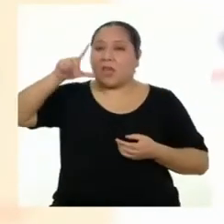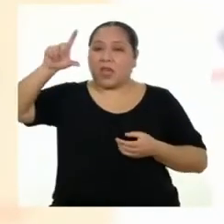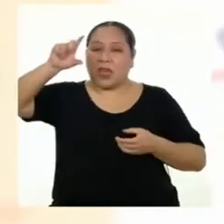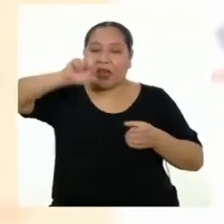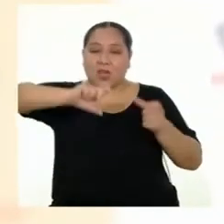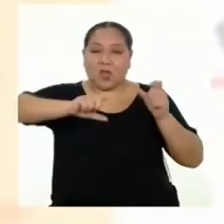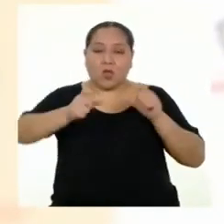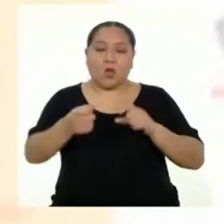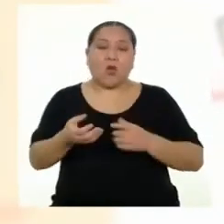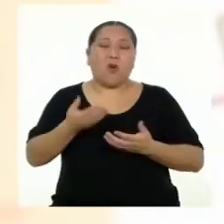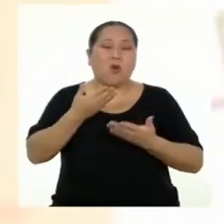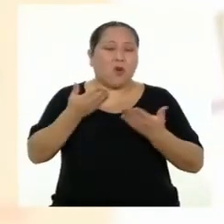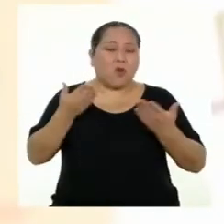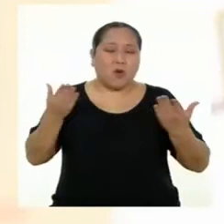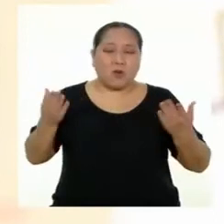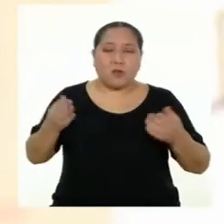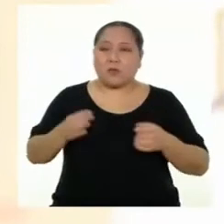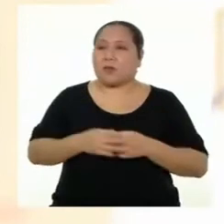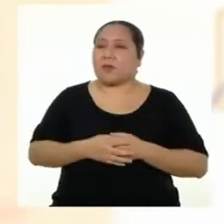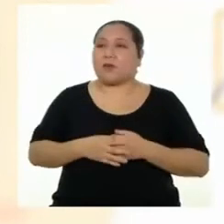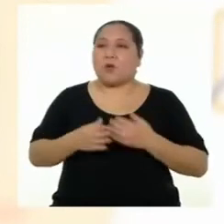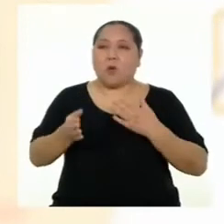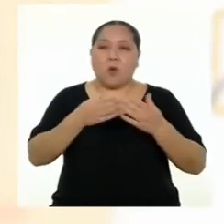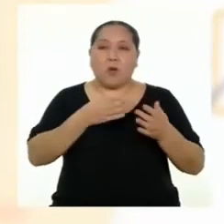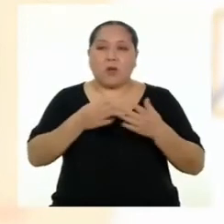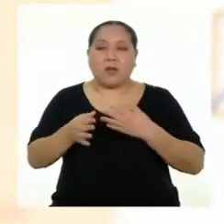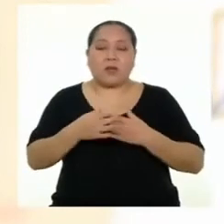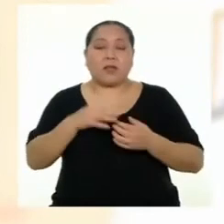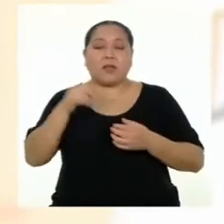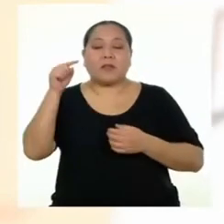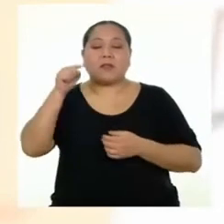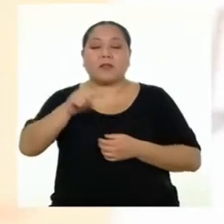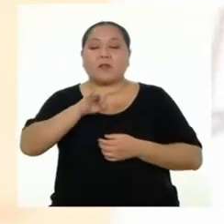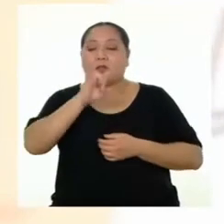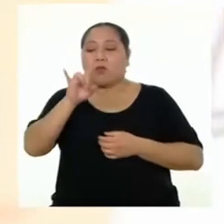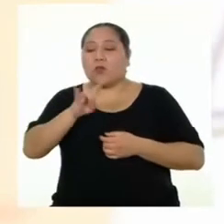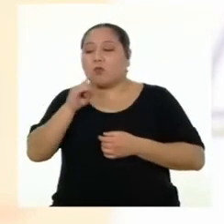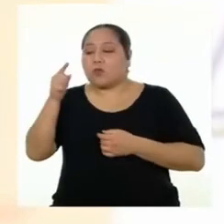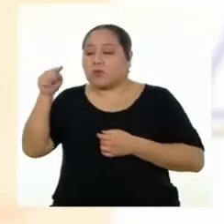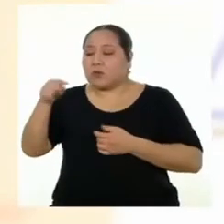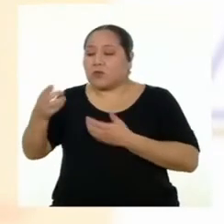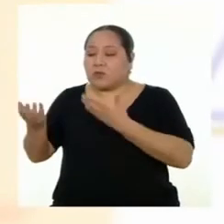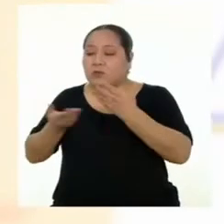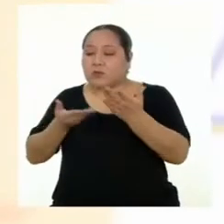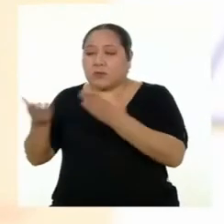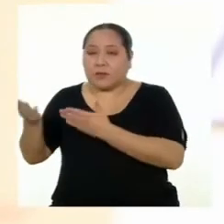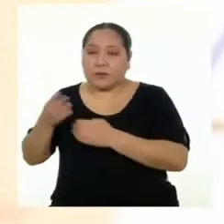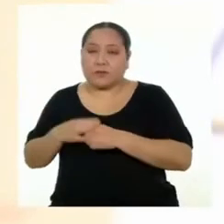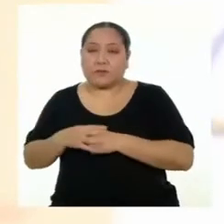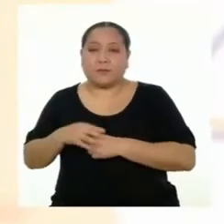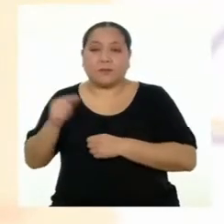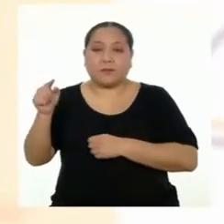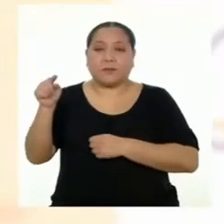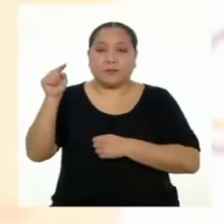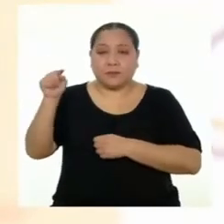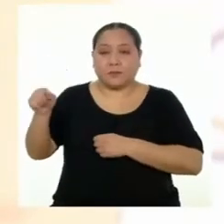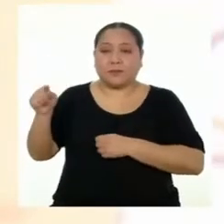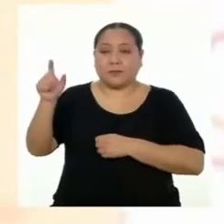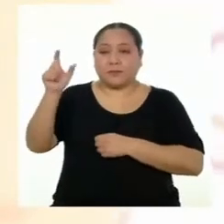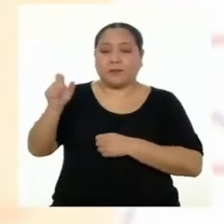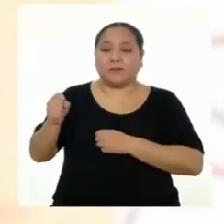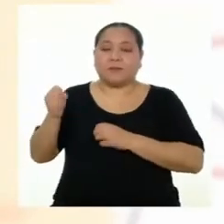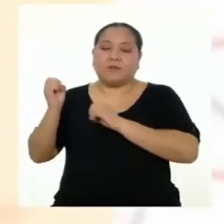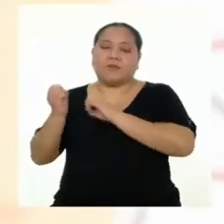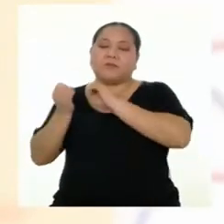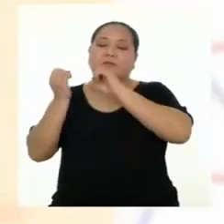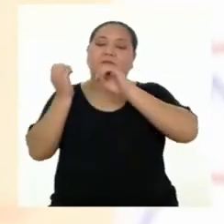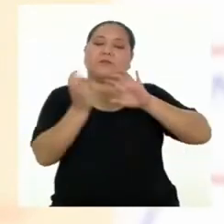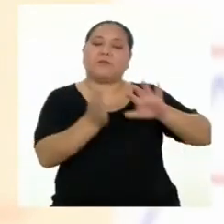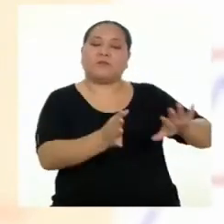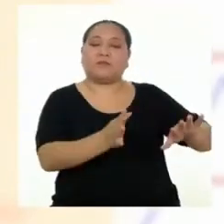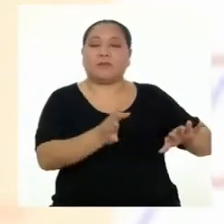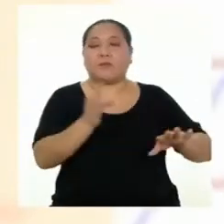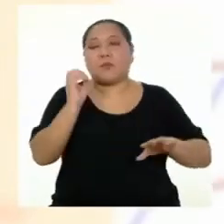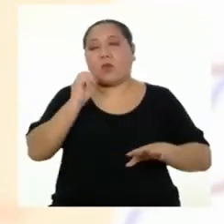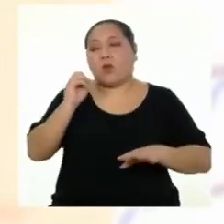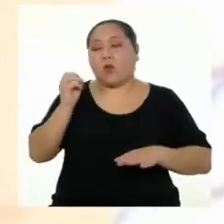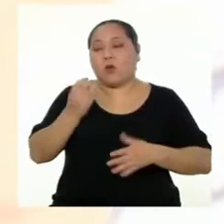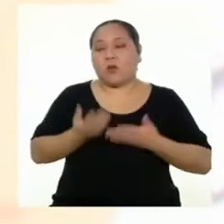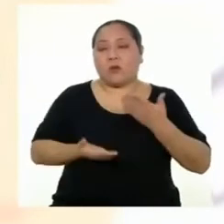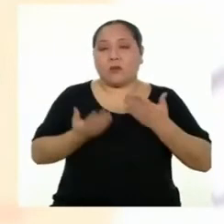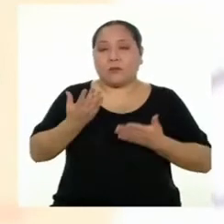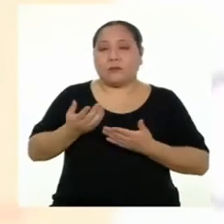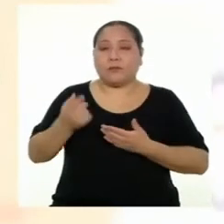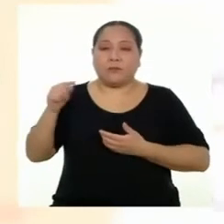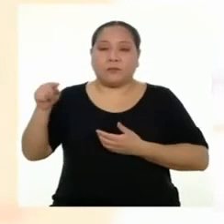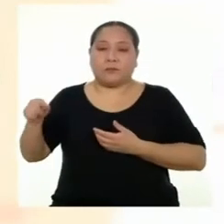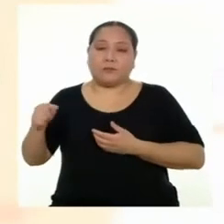o elemento resultante del consumo o uso de un bien o servicio, del cual su poseedor se desprende o tiene la intención